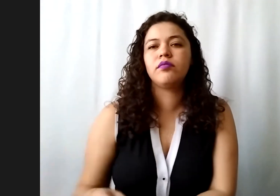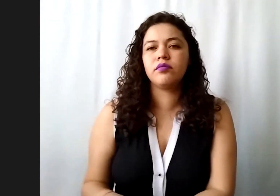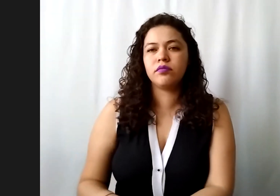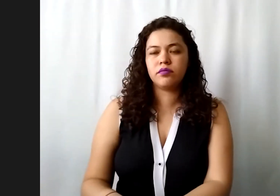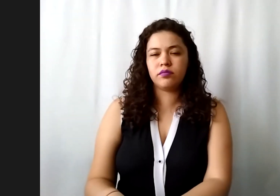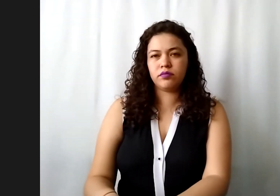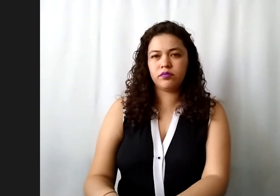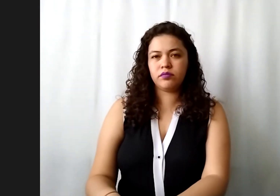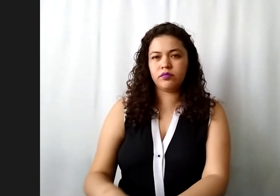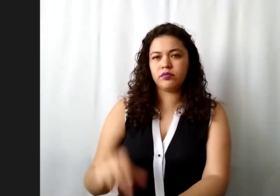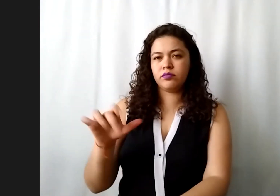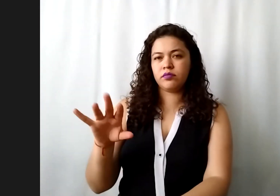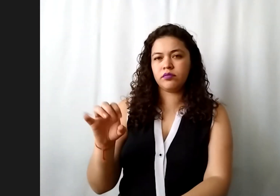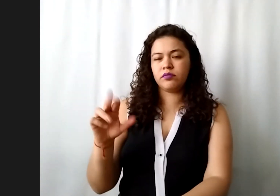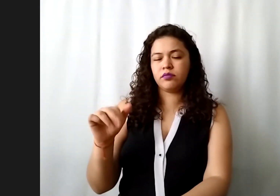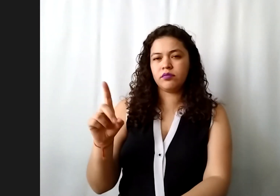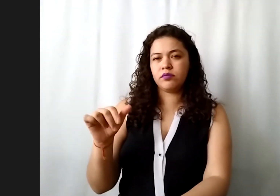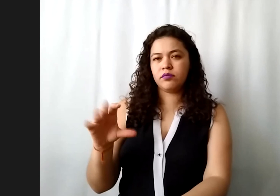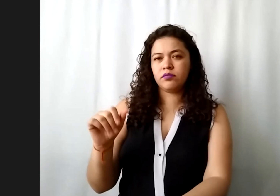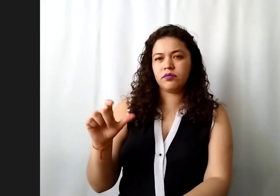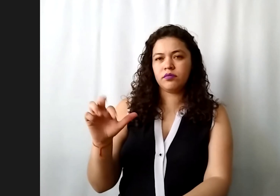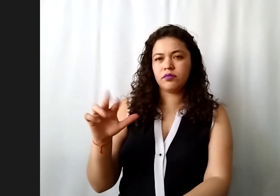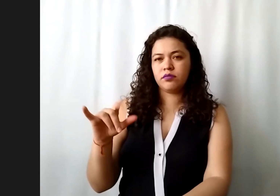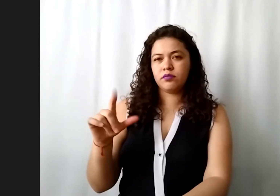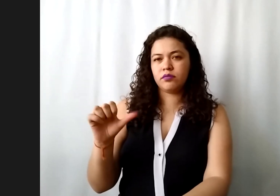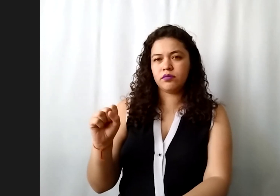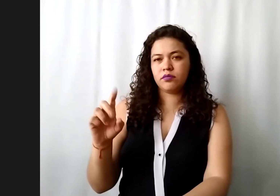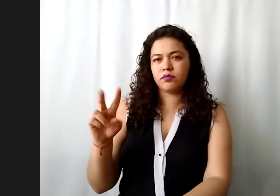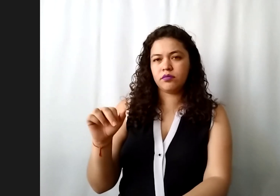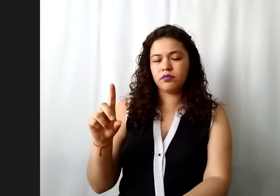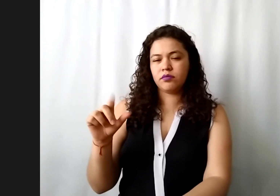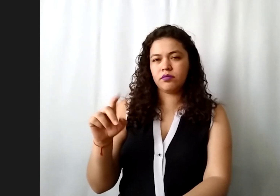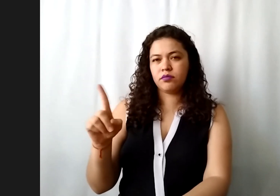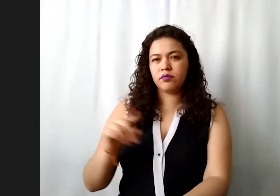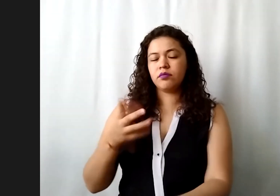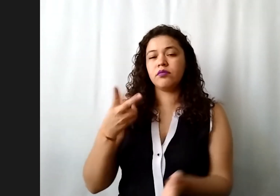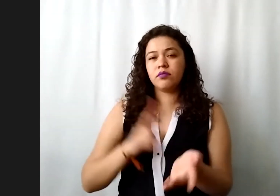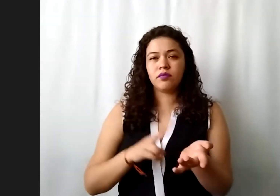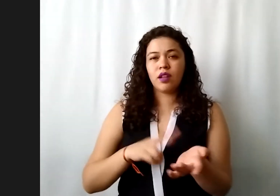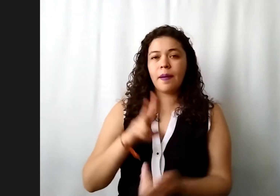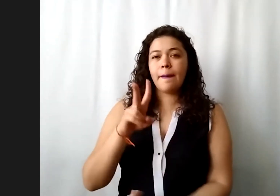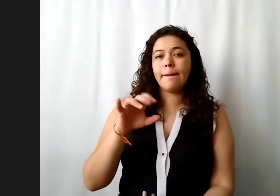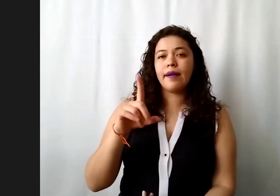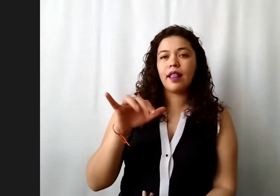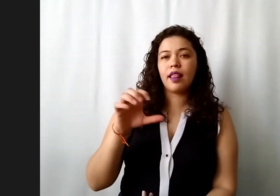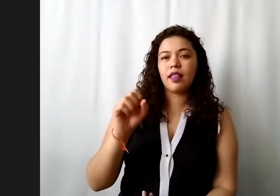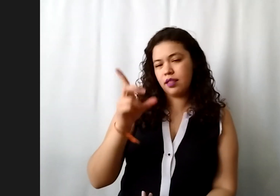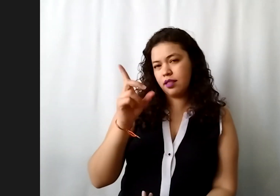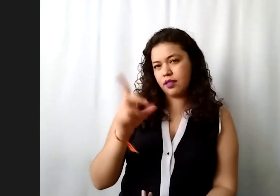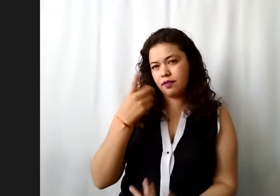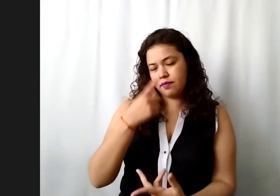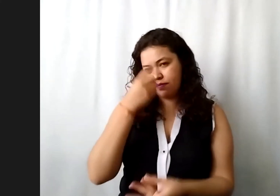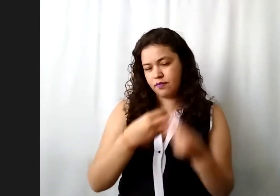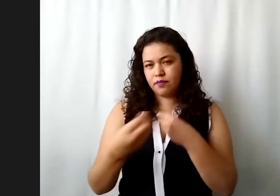de Laura Delia Arias Valdés si el apoyo se da por medio de vales de despensa ¿qué cuenta sería el apoyo económico?